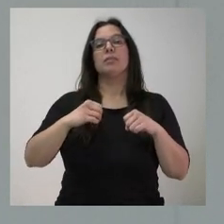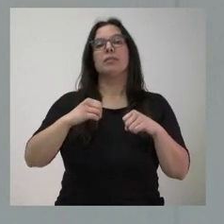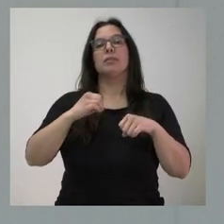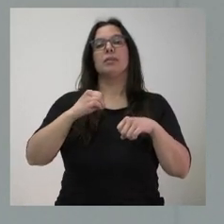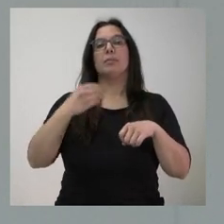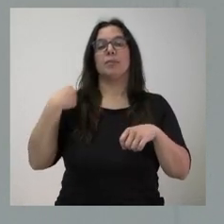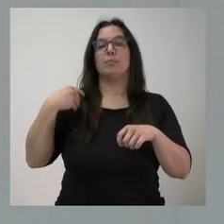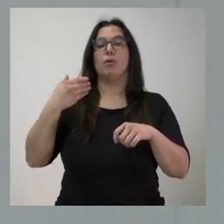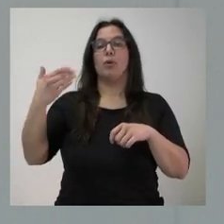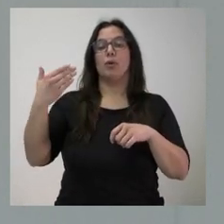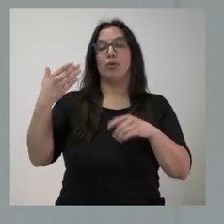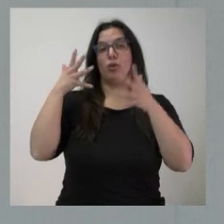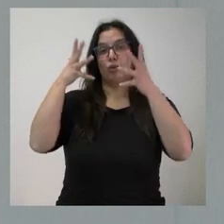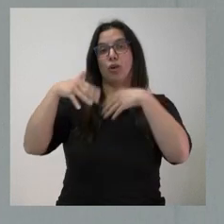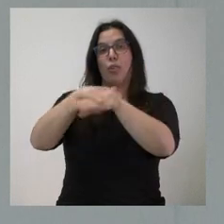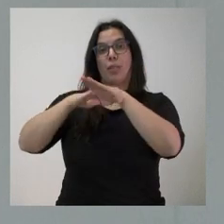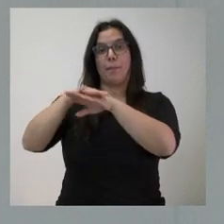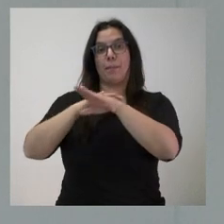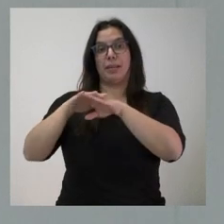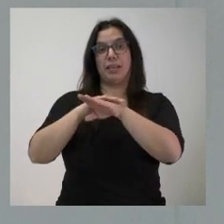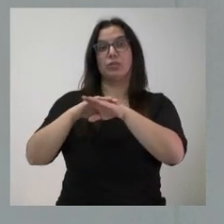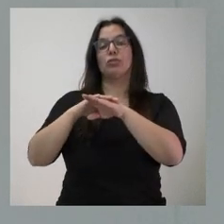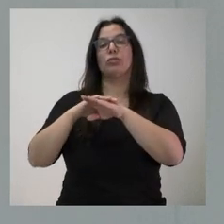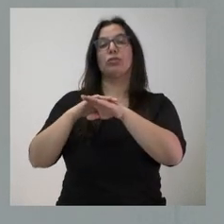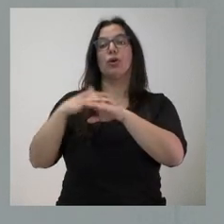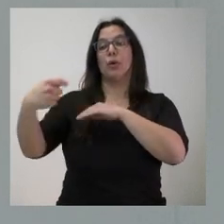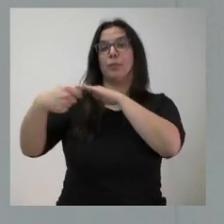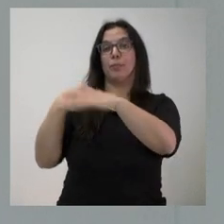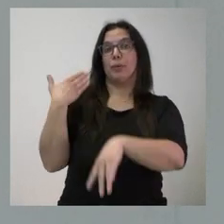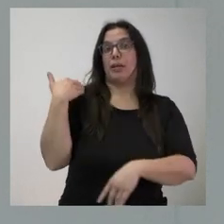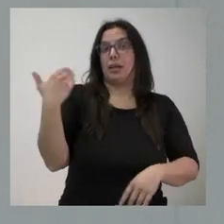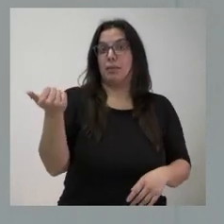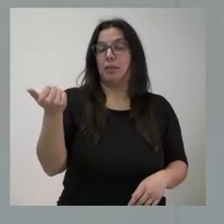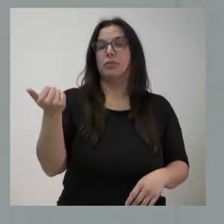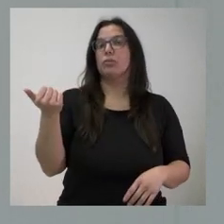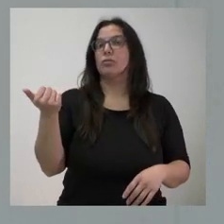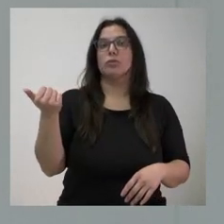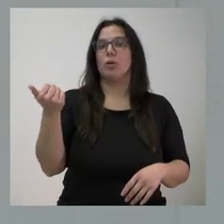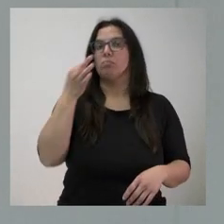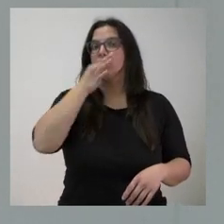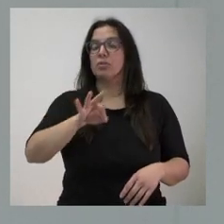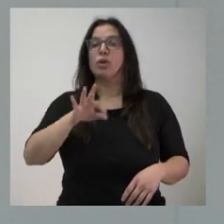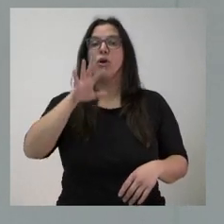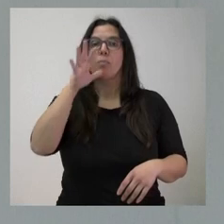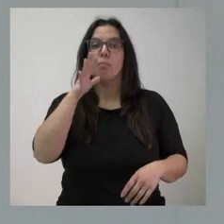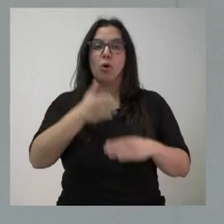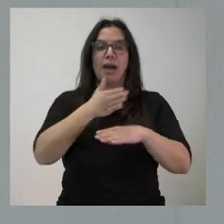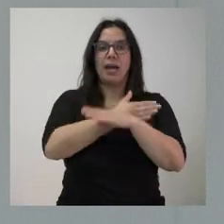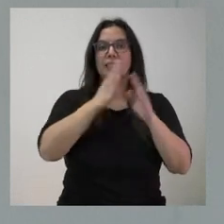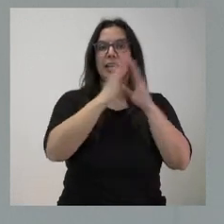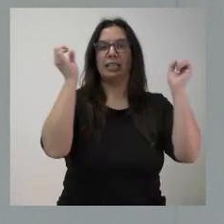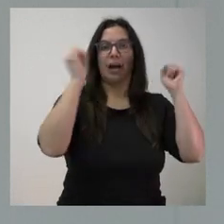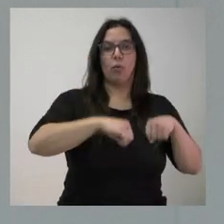el requerimiento del Consejo de Ministros al no haberse producido ningún acuerdo que vulnere legislación